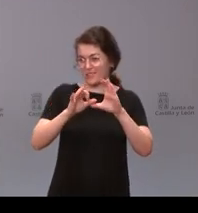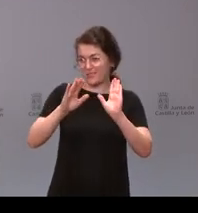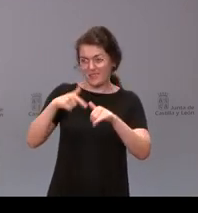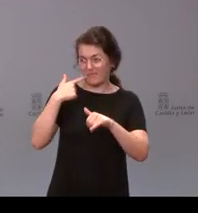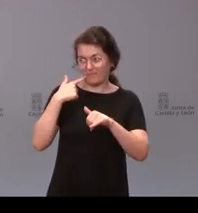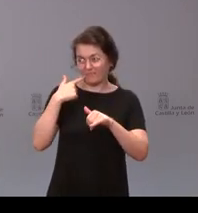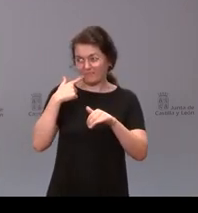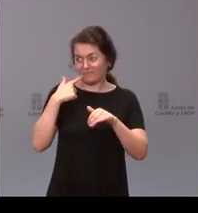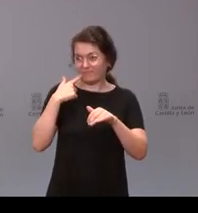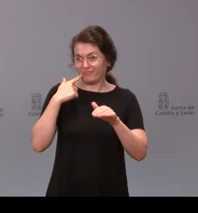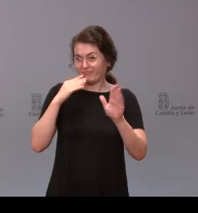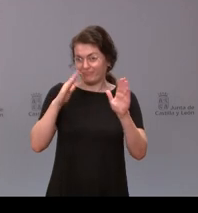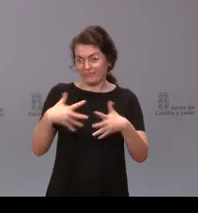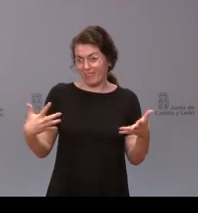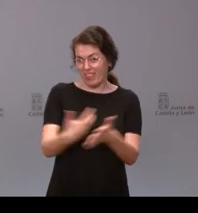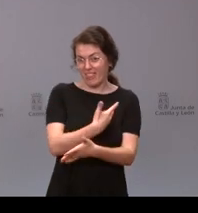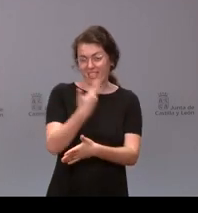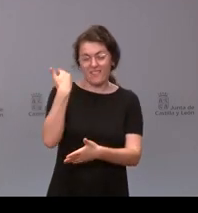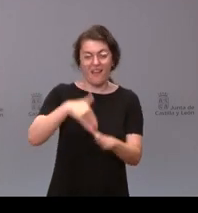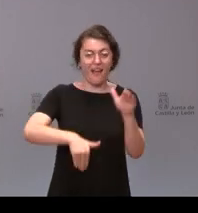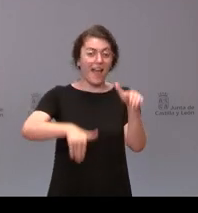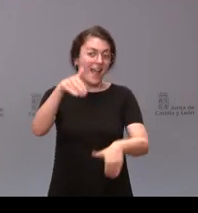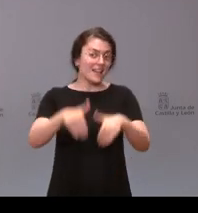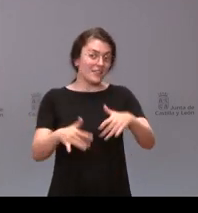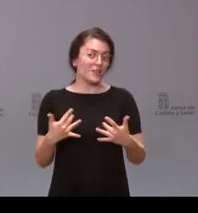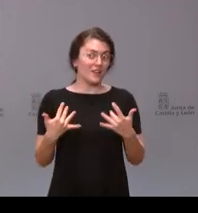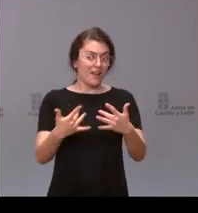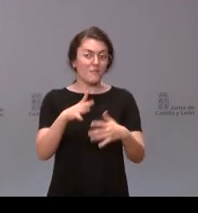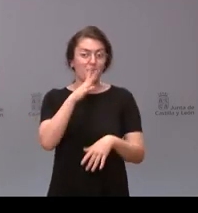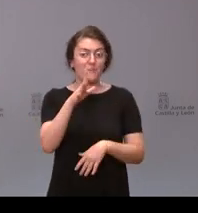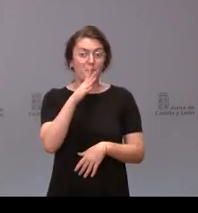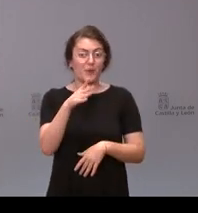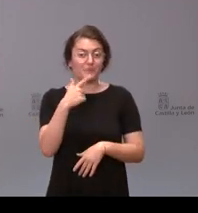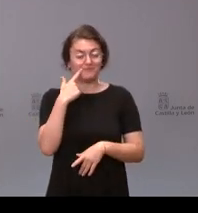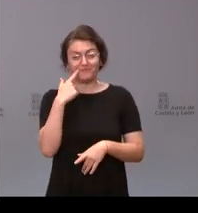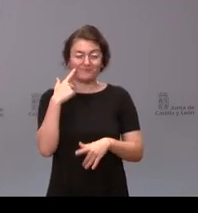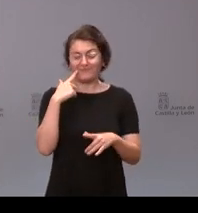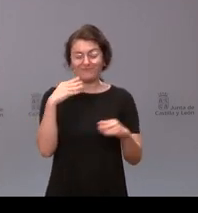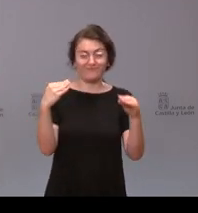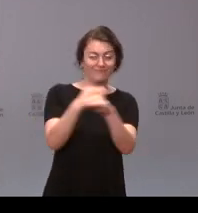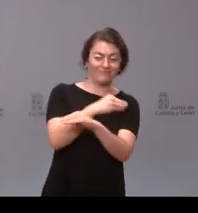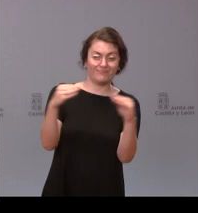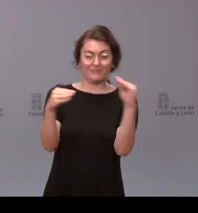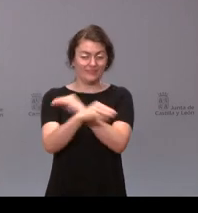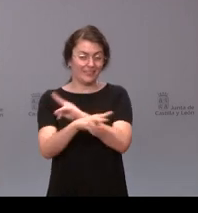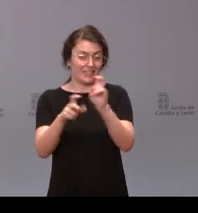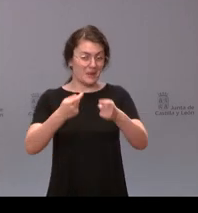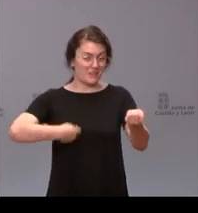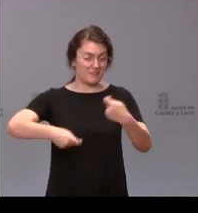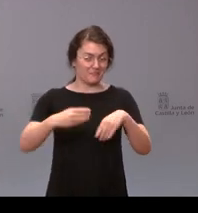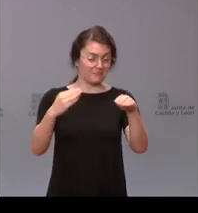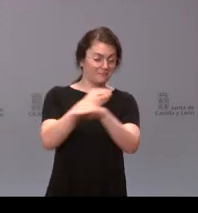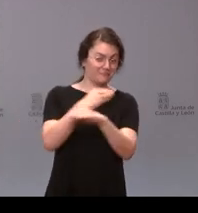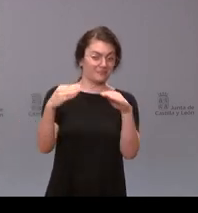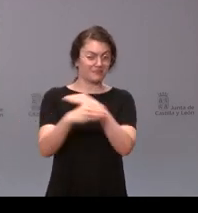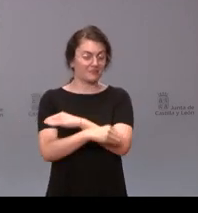elecciones anticipadas porque había habido diferentes entendimientos a la hora de negociar. Con respecto